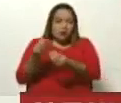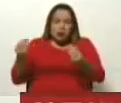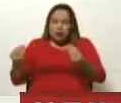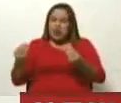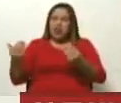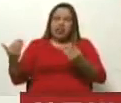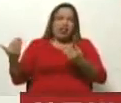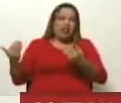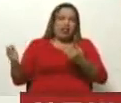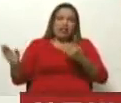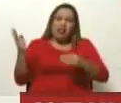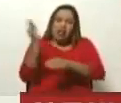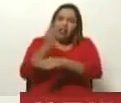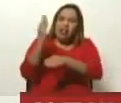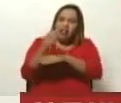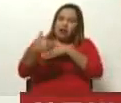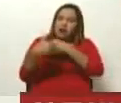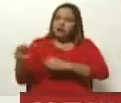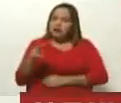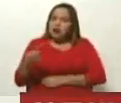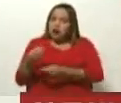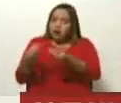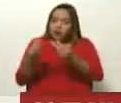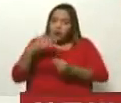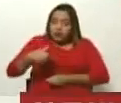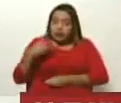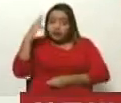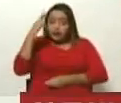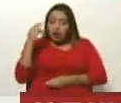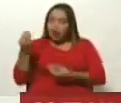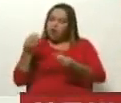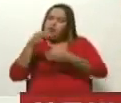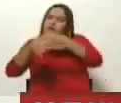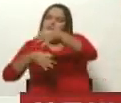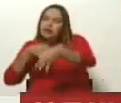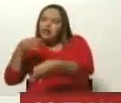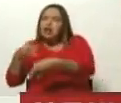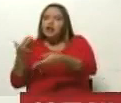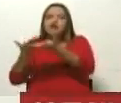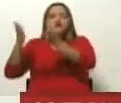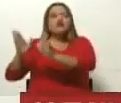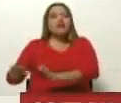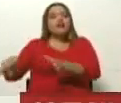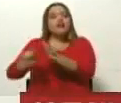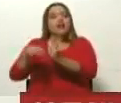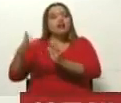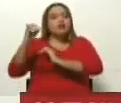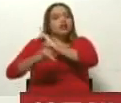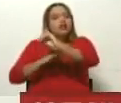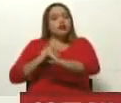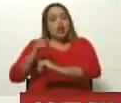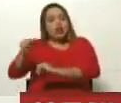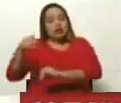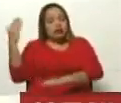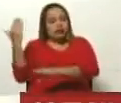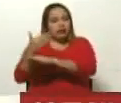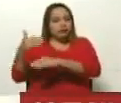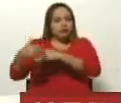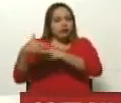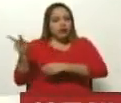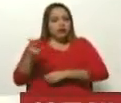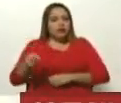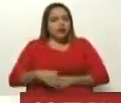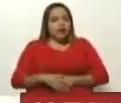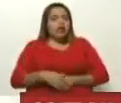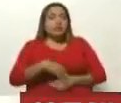medidas? Es decir, ¿cómo se puede estudiar? ¿Cómo se puede analizar? ¿Cómo se le explica a un estudiante de derecho internacional este tipo de medidas? Bueno, se explica por la